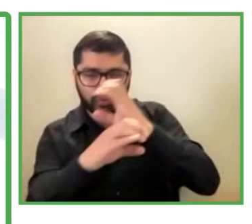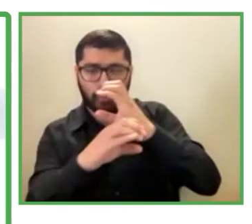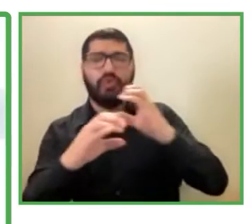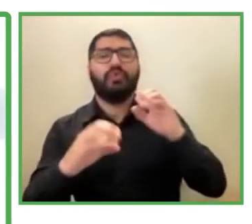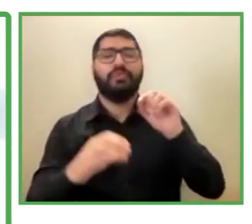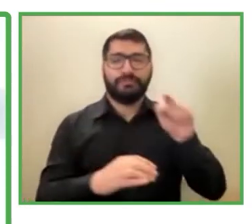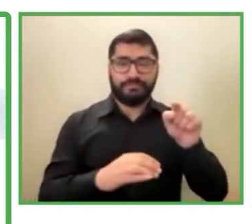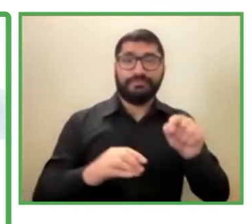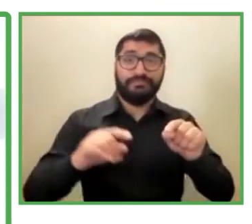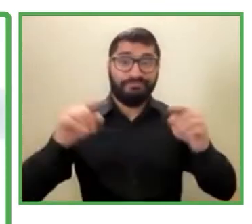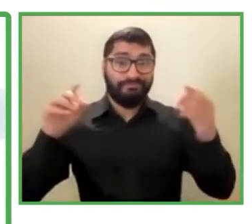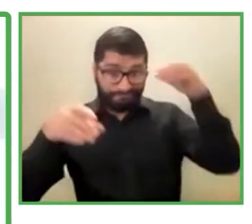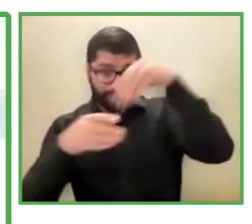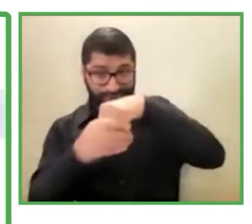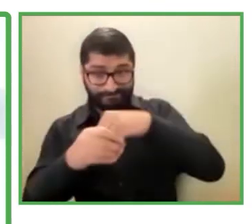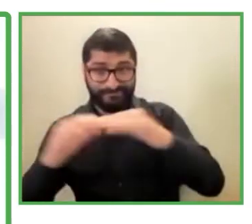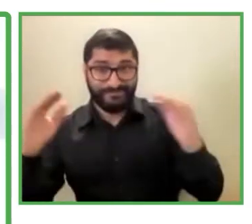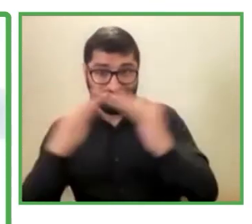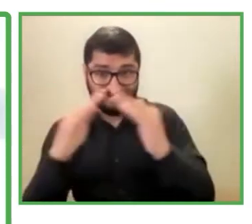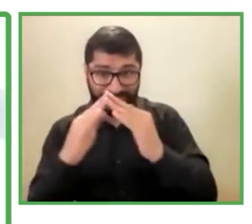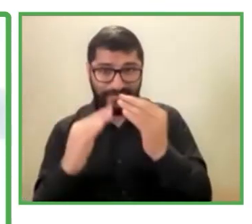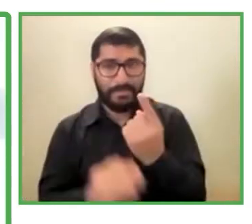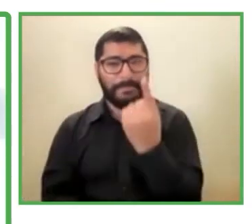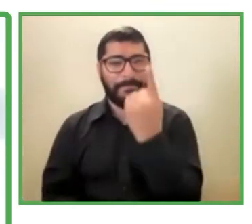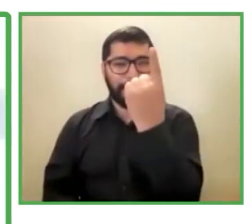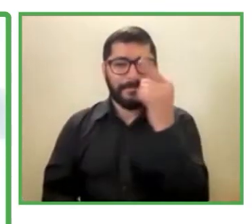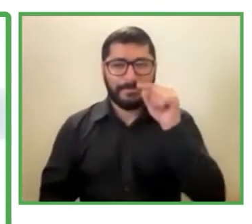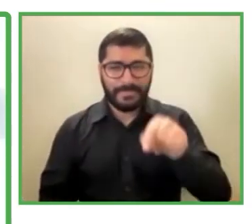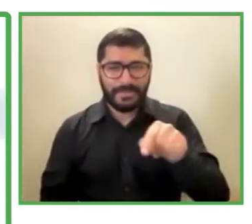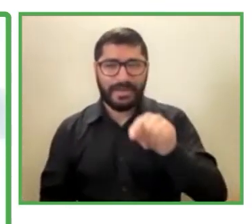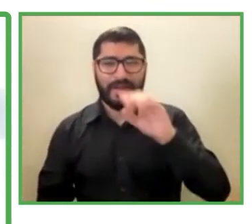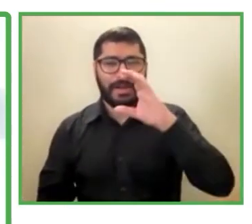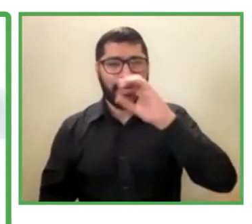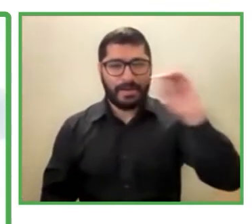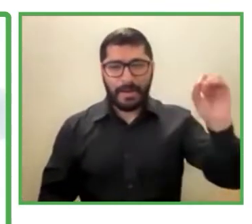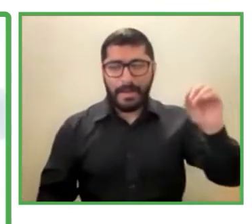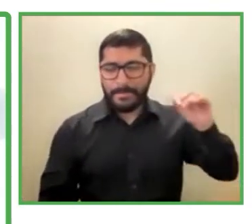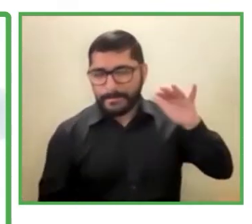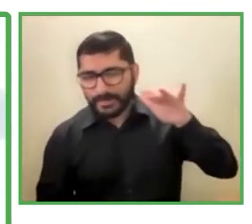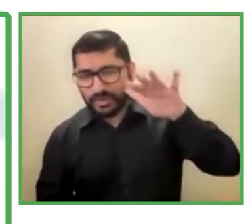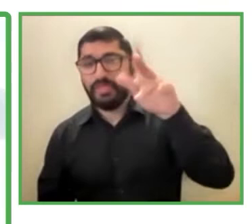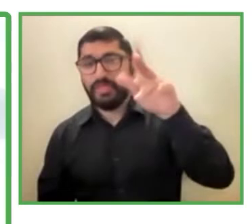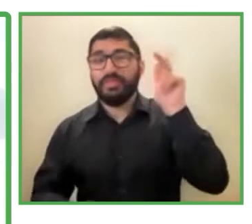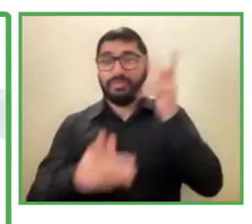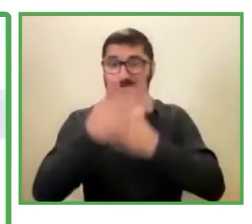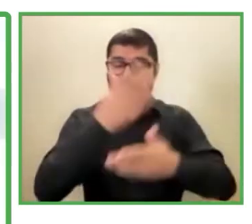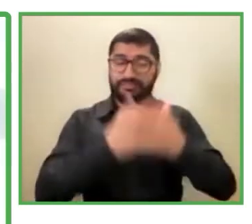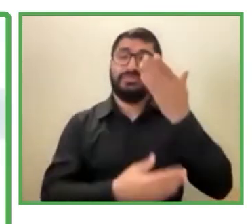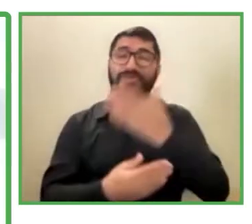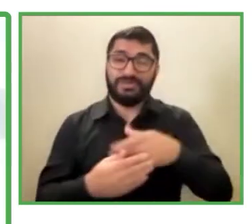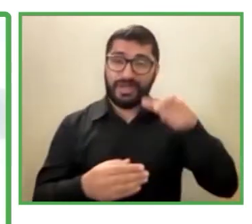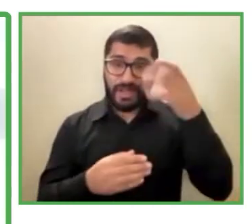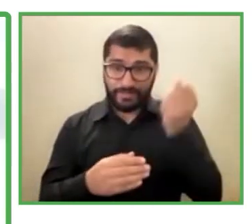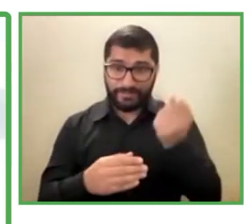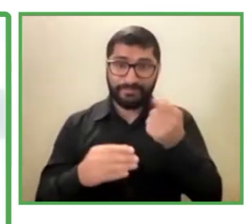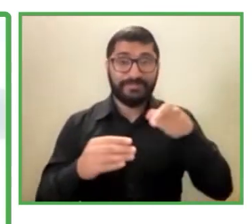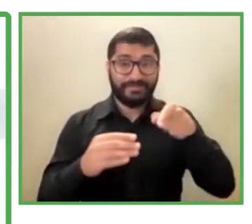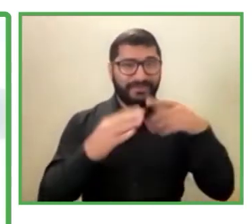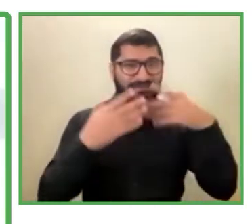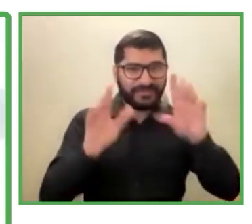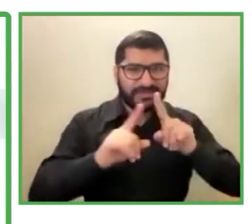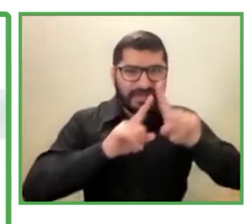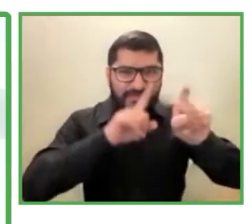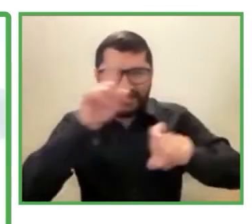es importante mencionar que este censo se hizo en un entorno de la pandemia donde no se pudo llegar a muchos lados para poder